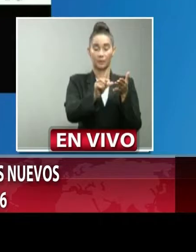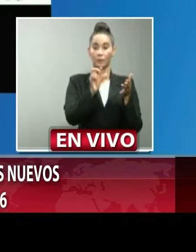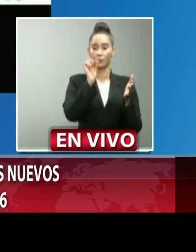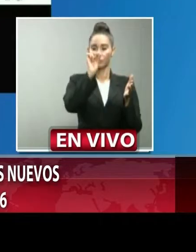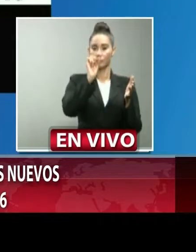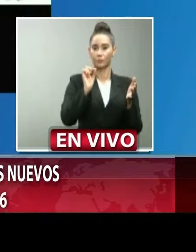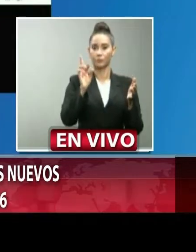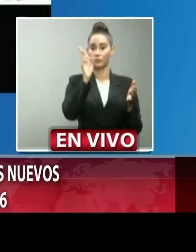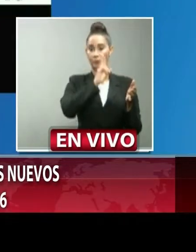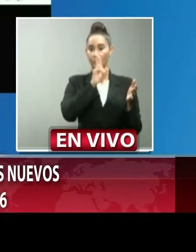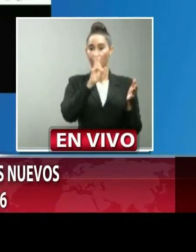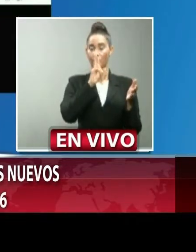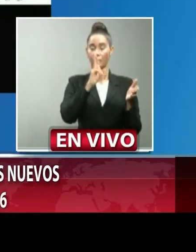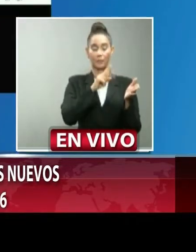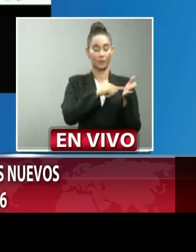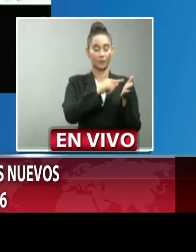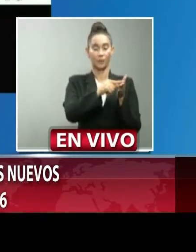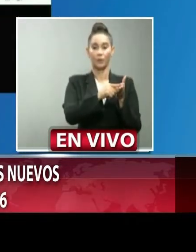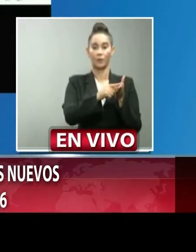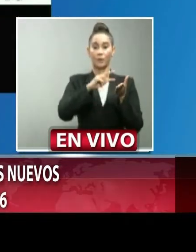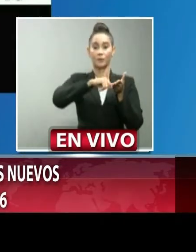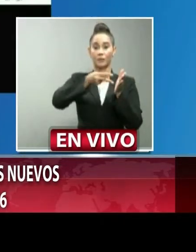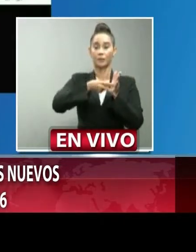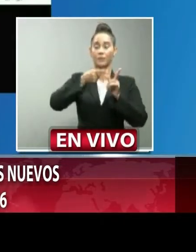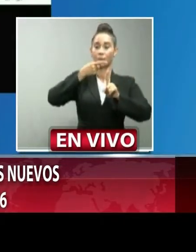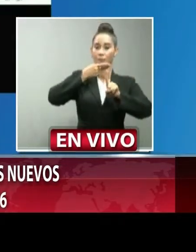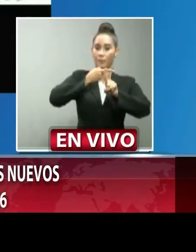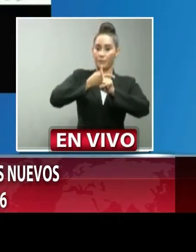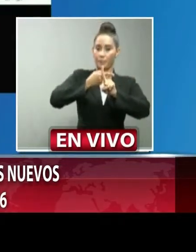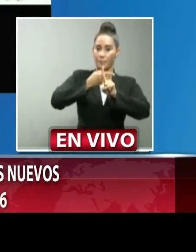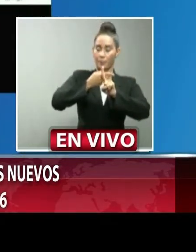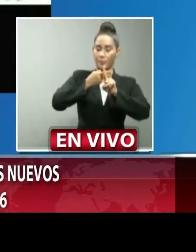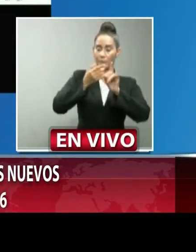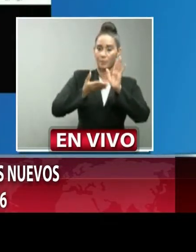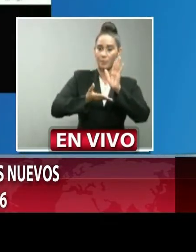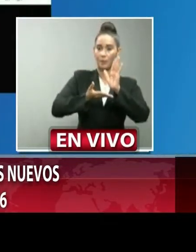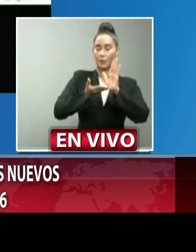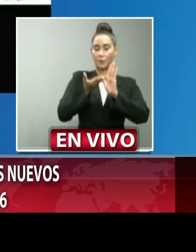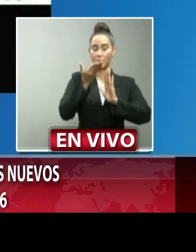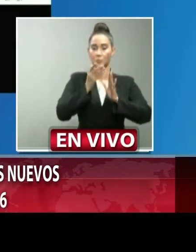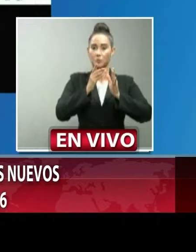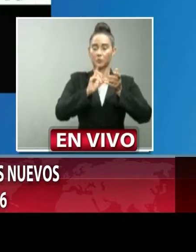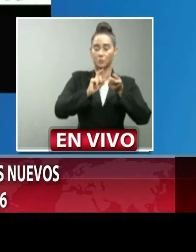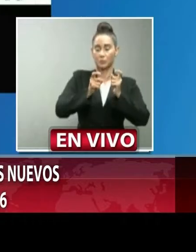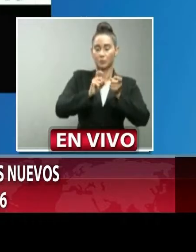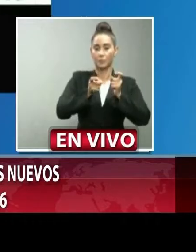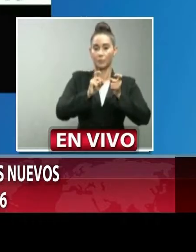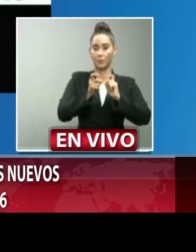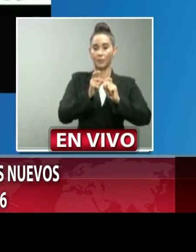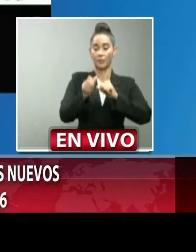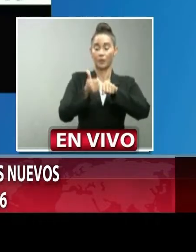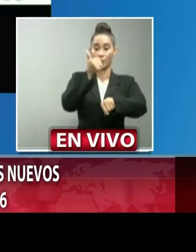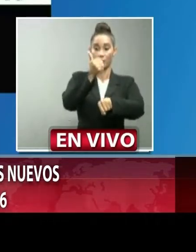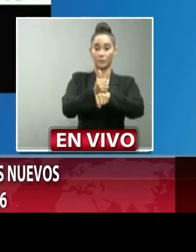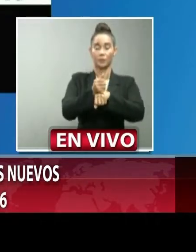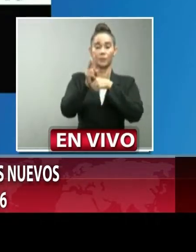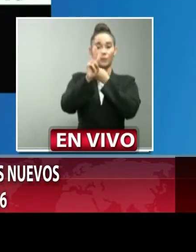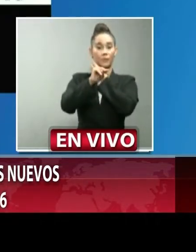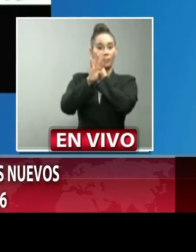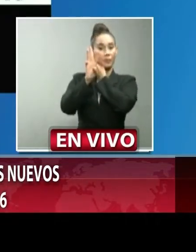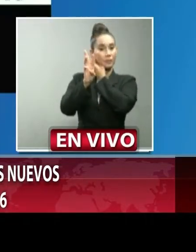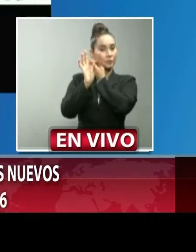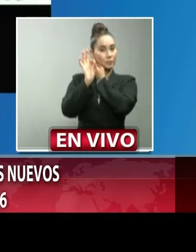de la positividad como ha ido evolucionando que ahora se sitúa en 26